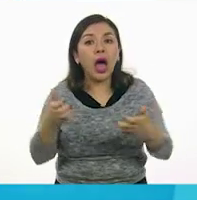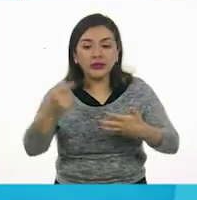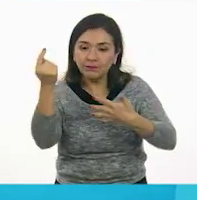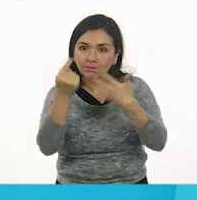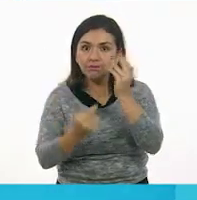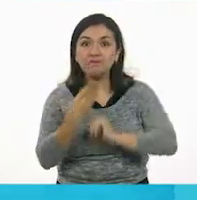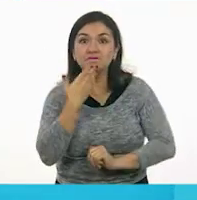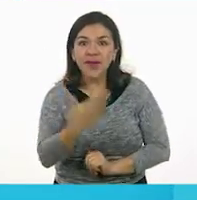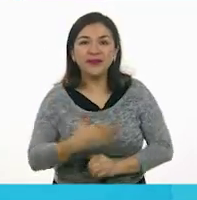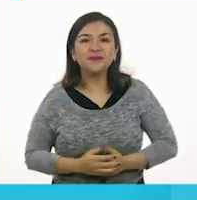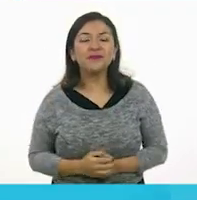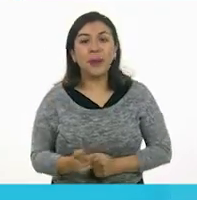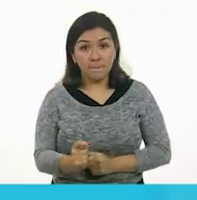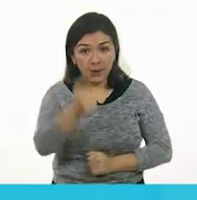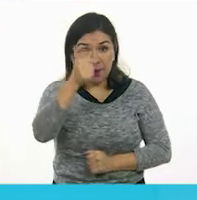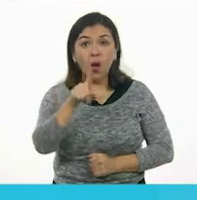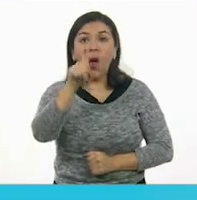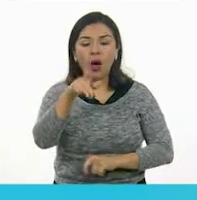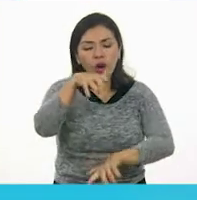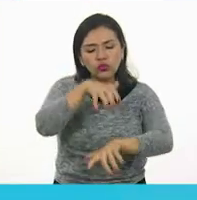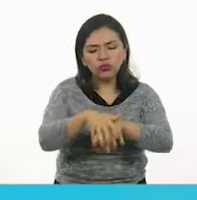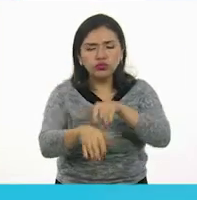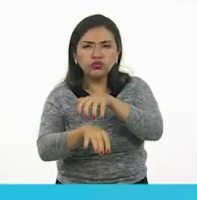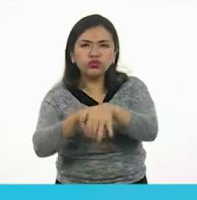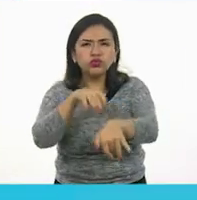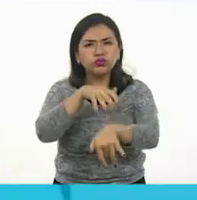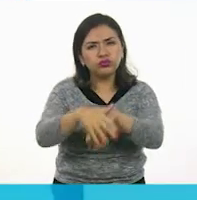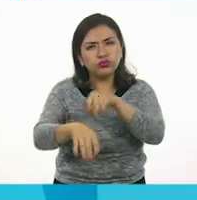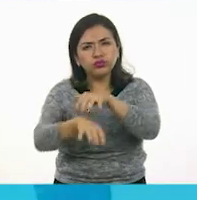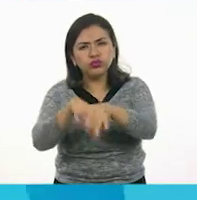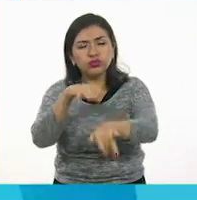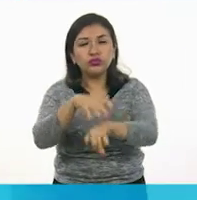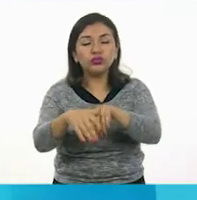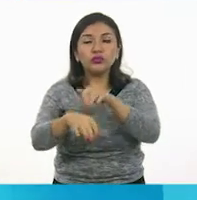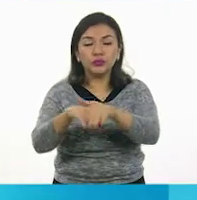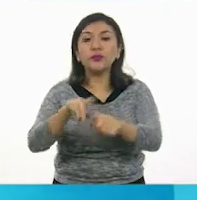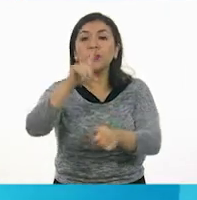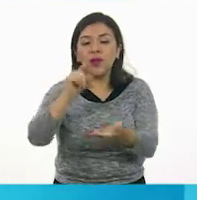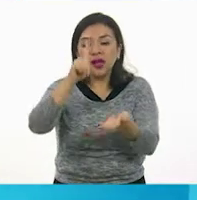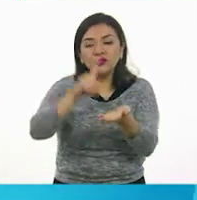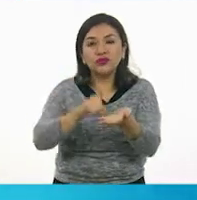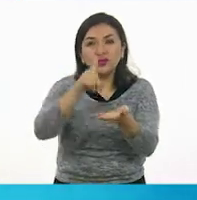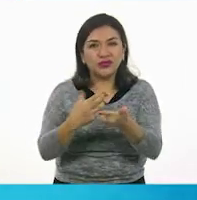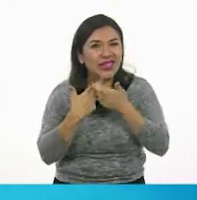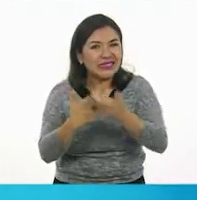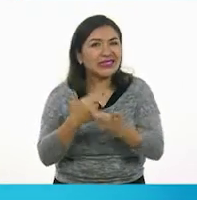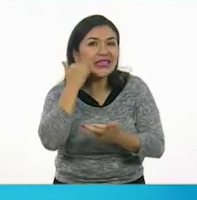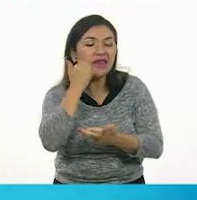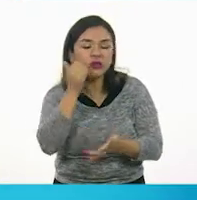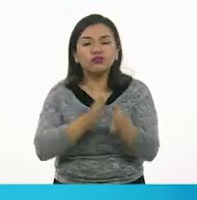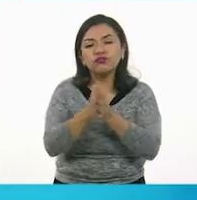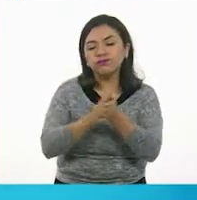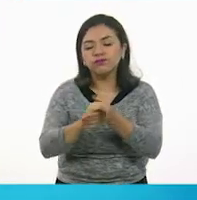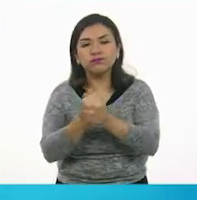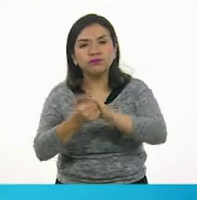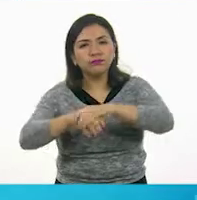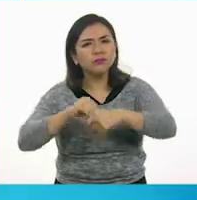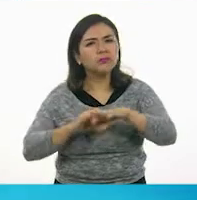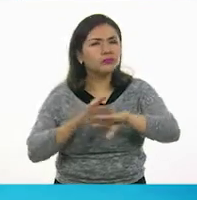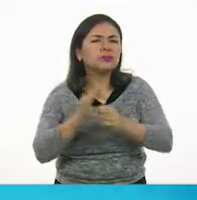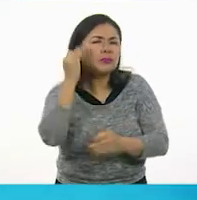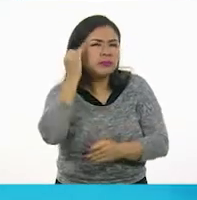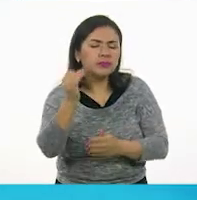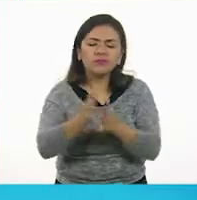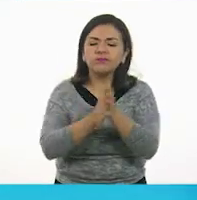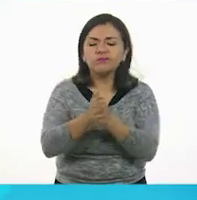hacerlo correctamente. Moja tus manos. Usa suficiente jabón. Frota tus palmas